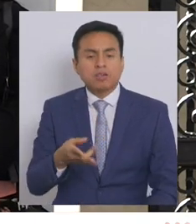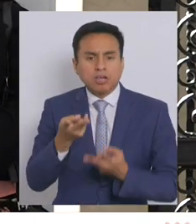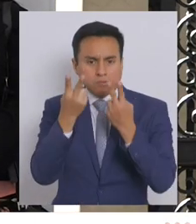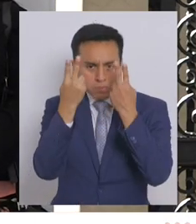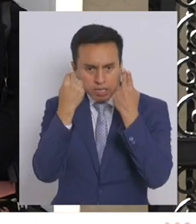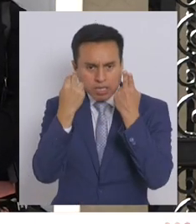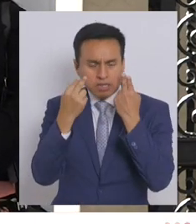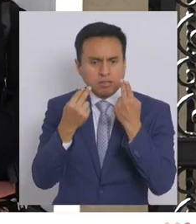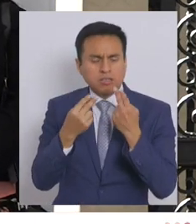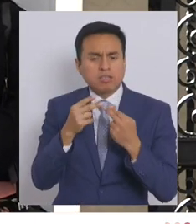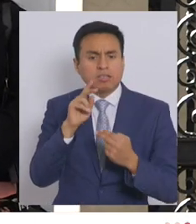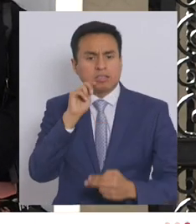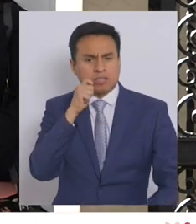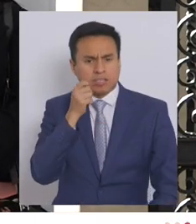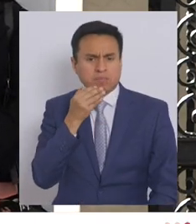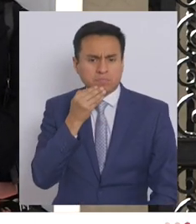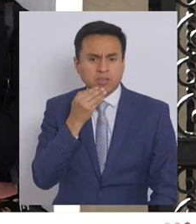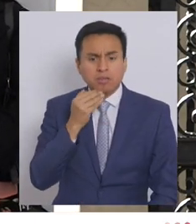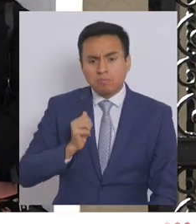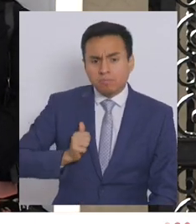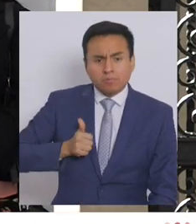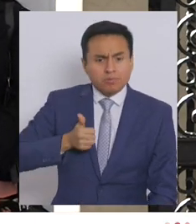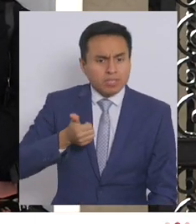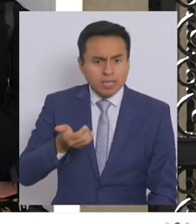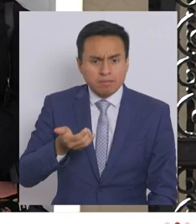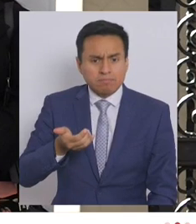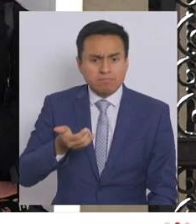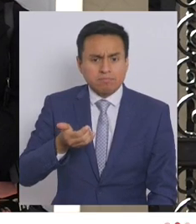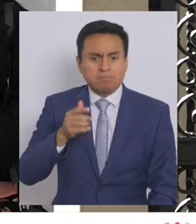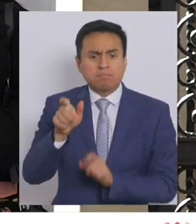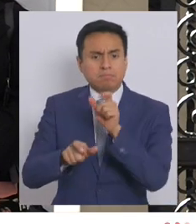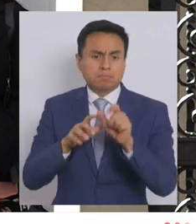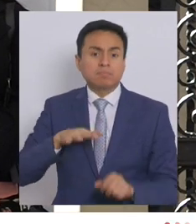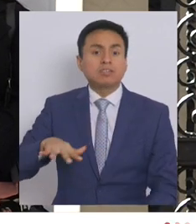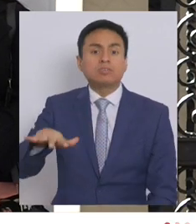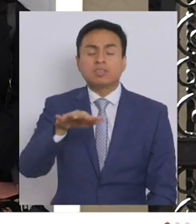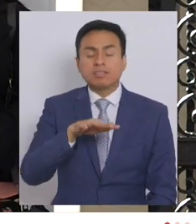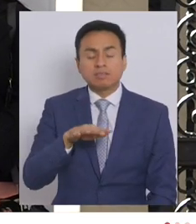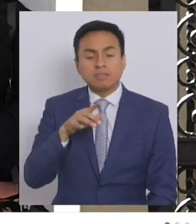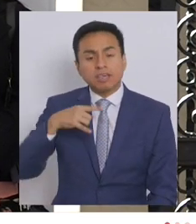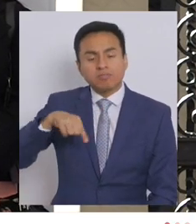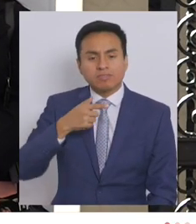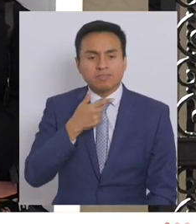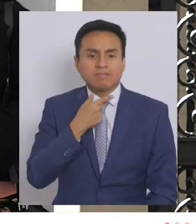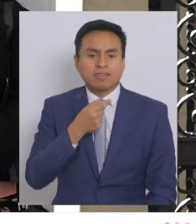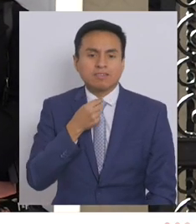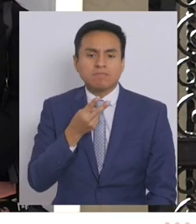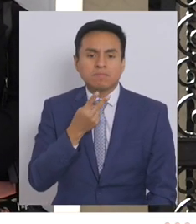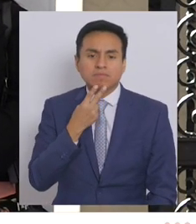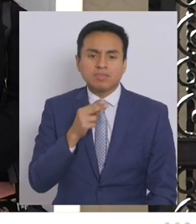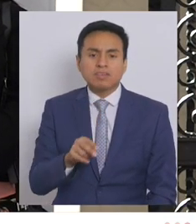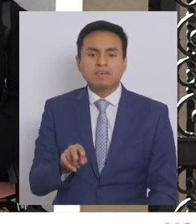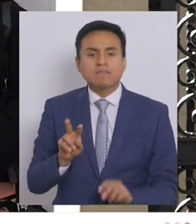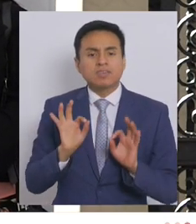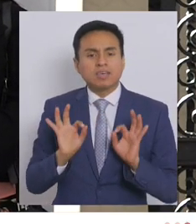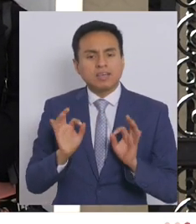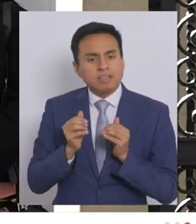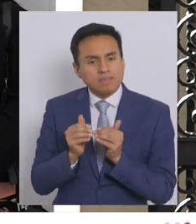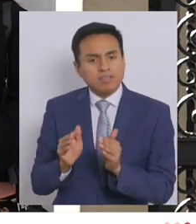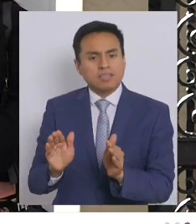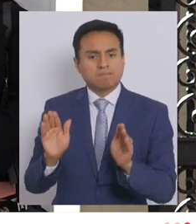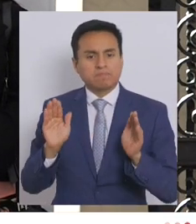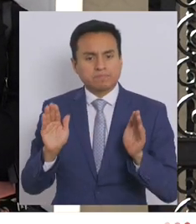y doblegar la voluntad de aquellas personas que simplemente quieren vivir sus vidas con libertad.